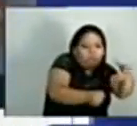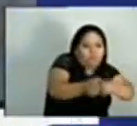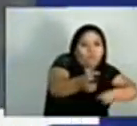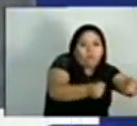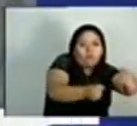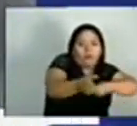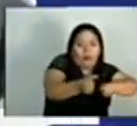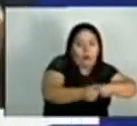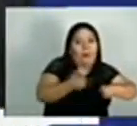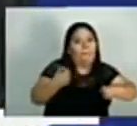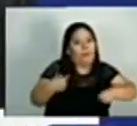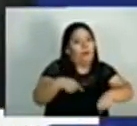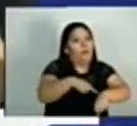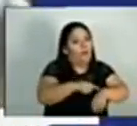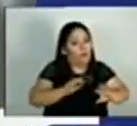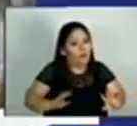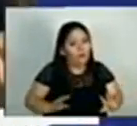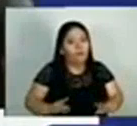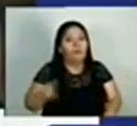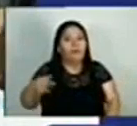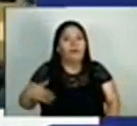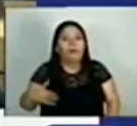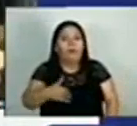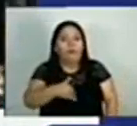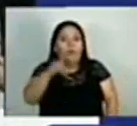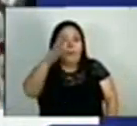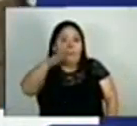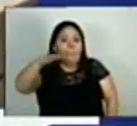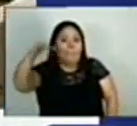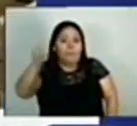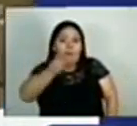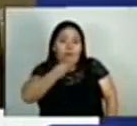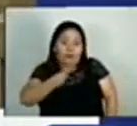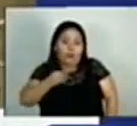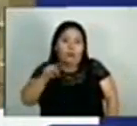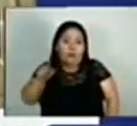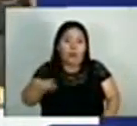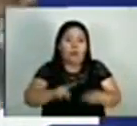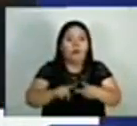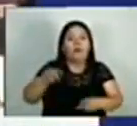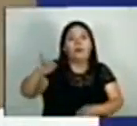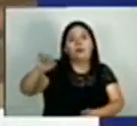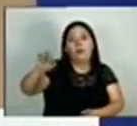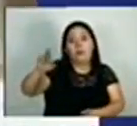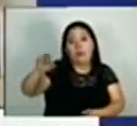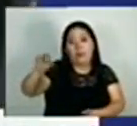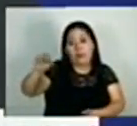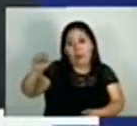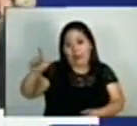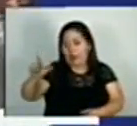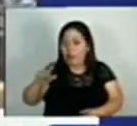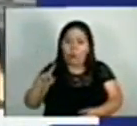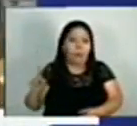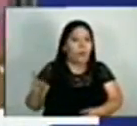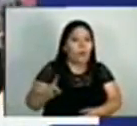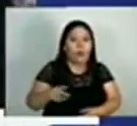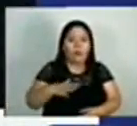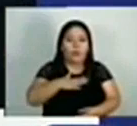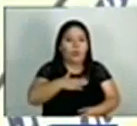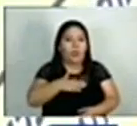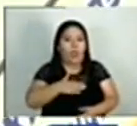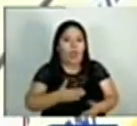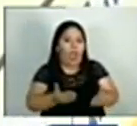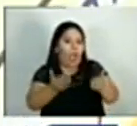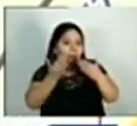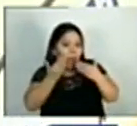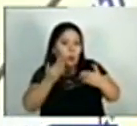en las últimas horas. El ministro israelí de Energía, Israel Katz, señaló que no habrá agua, ni